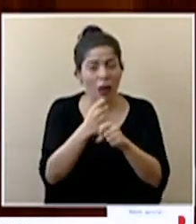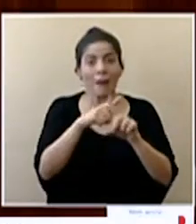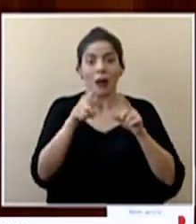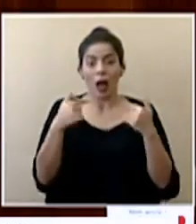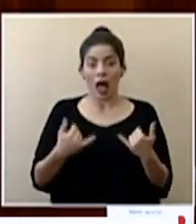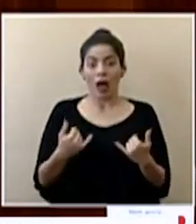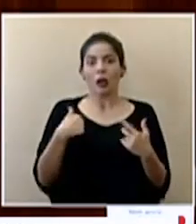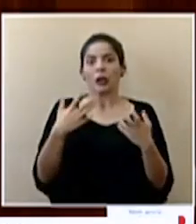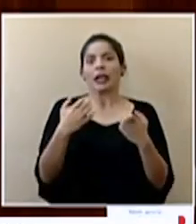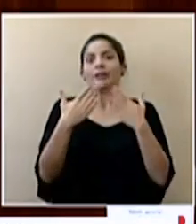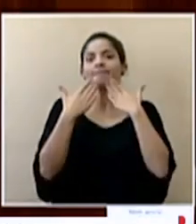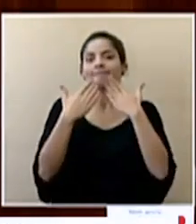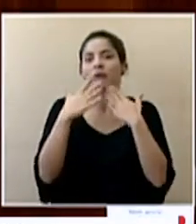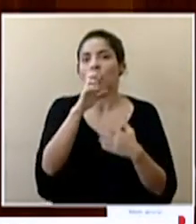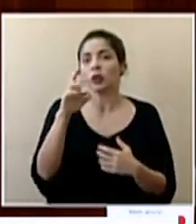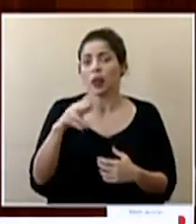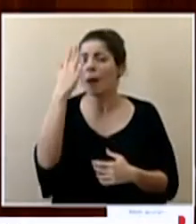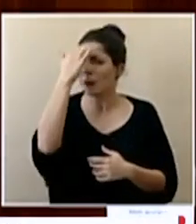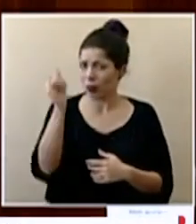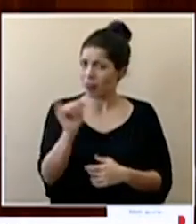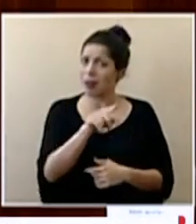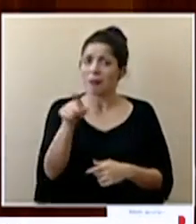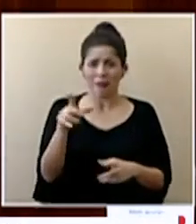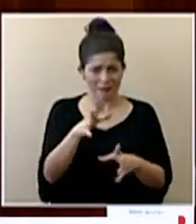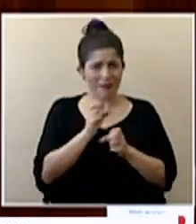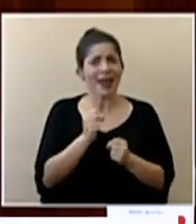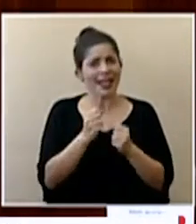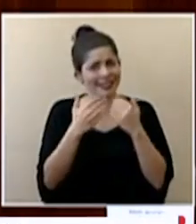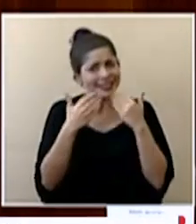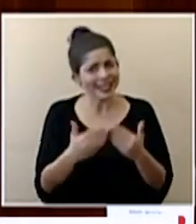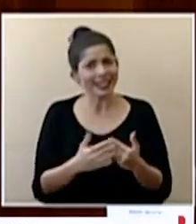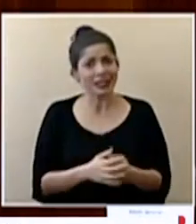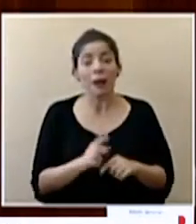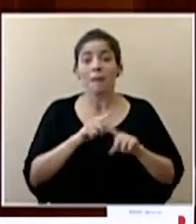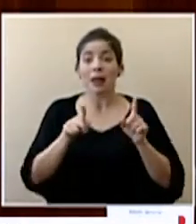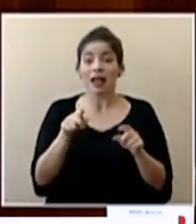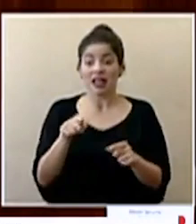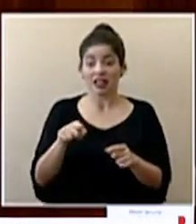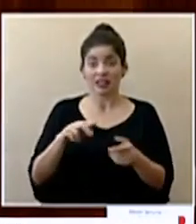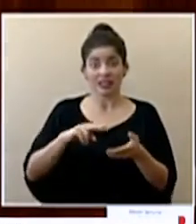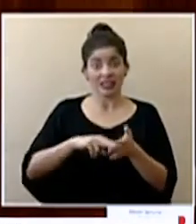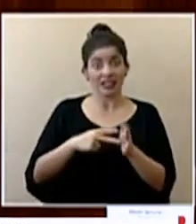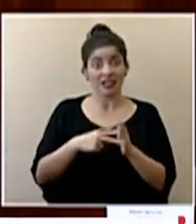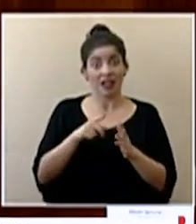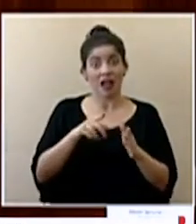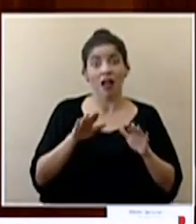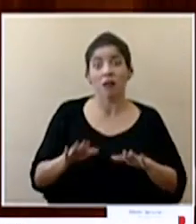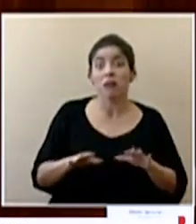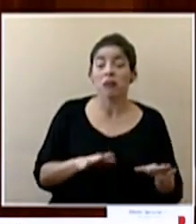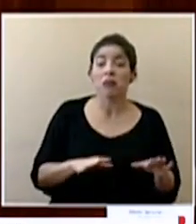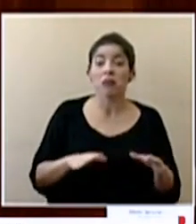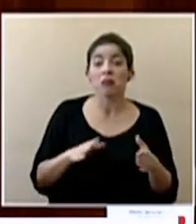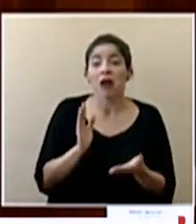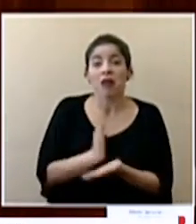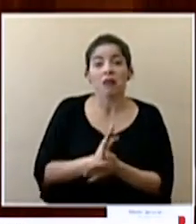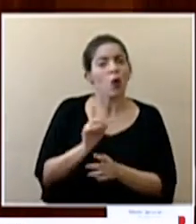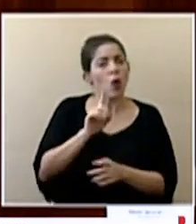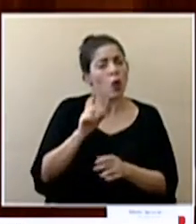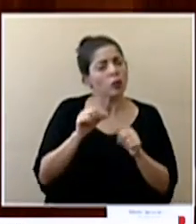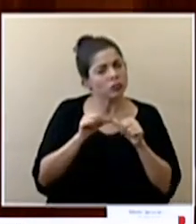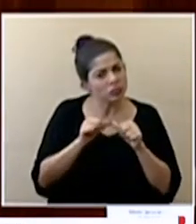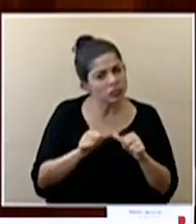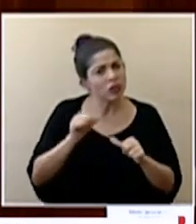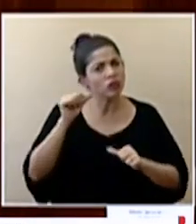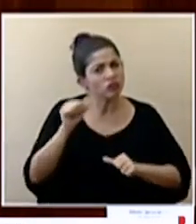a Costa Rica porque también se lo merece. Pero eso no significa que bajemos la guardia, sigamos perseverando